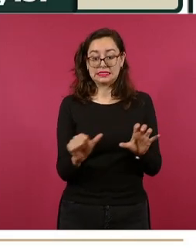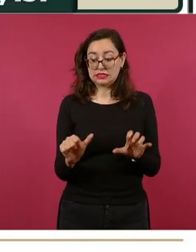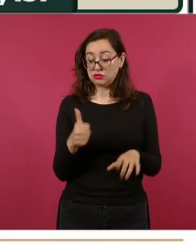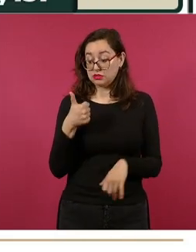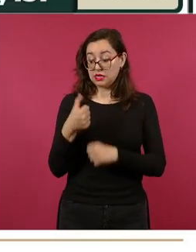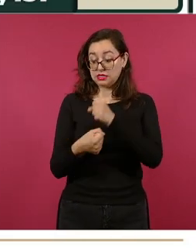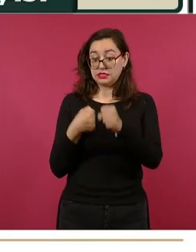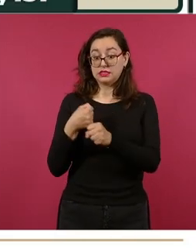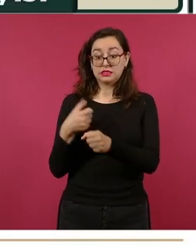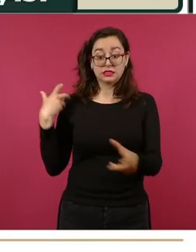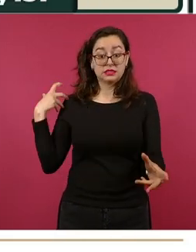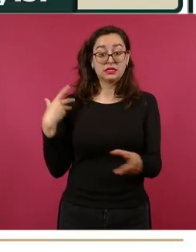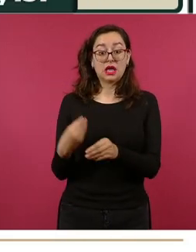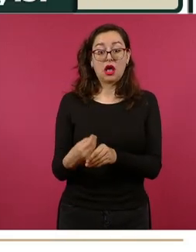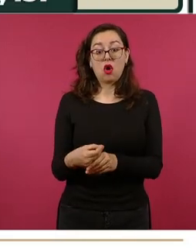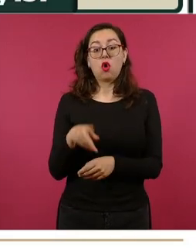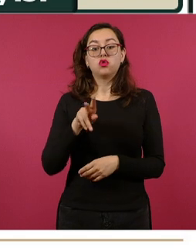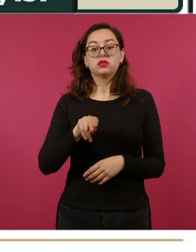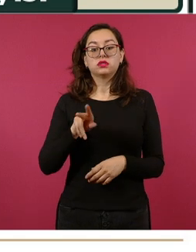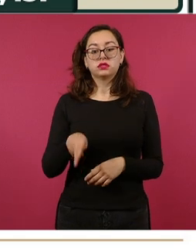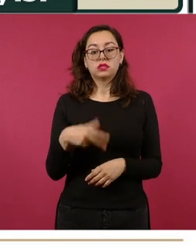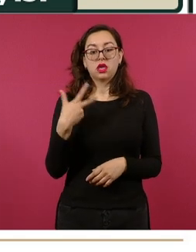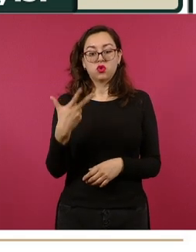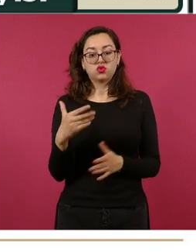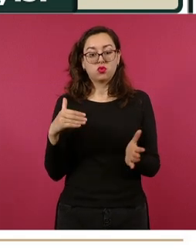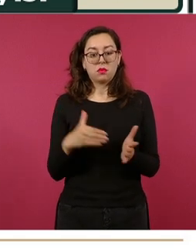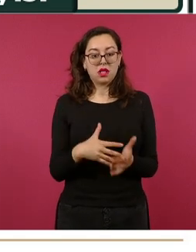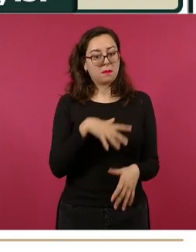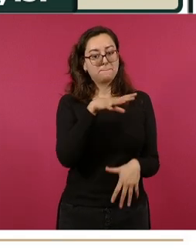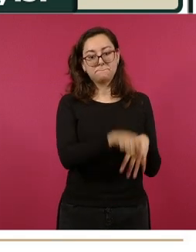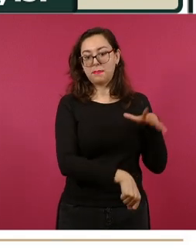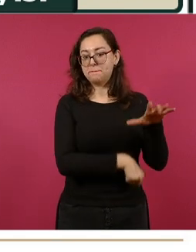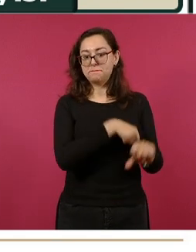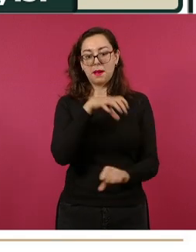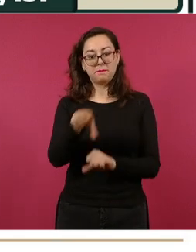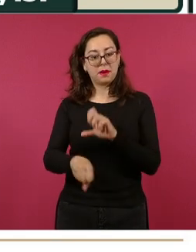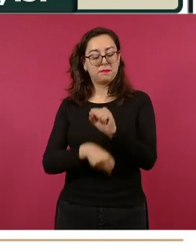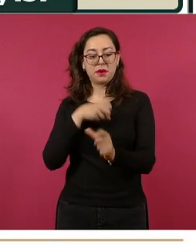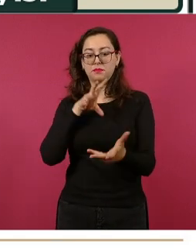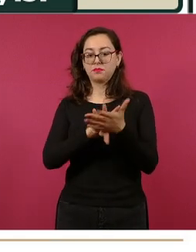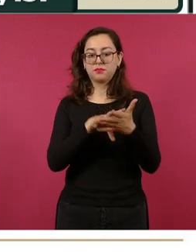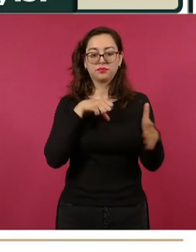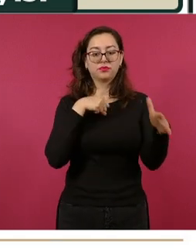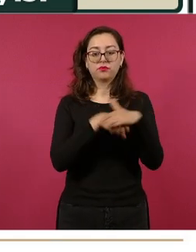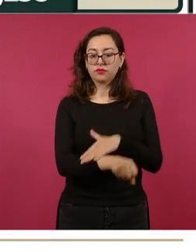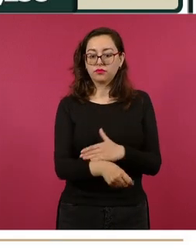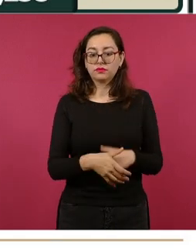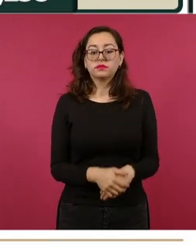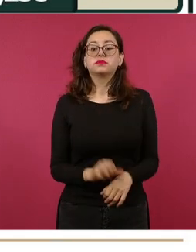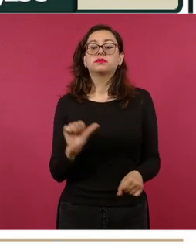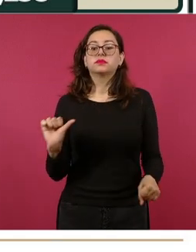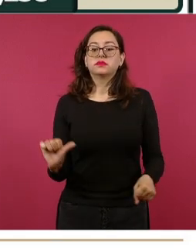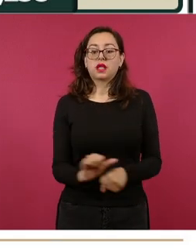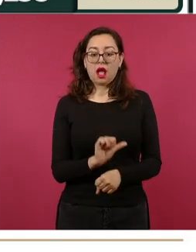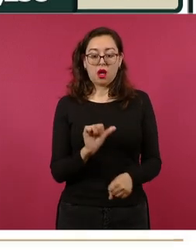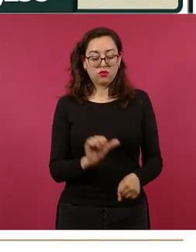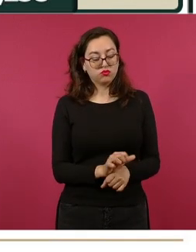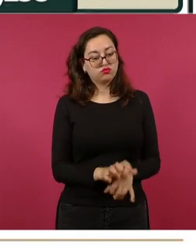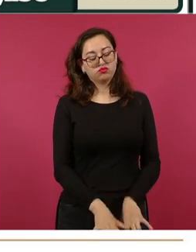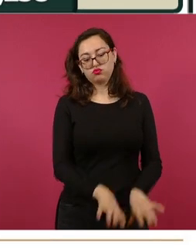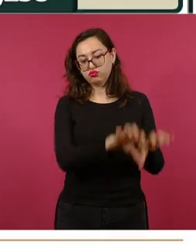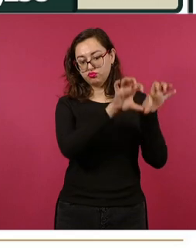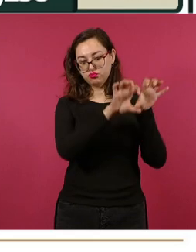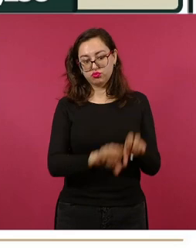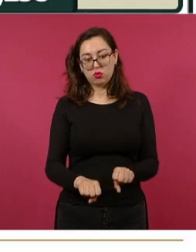sexenio más de 88 mil detenidos. La que sigue. Vehículos asegurados, 450 vehículos y